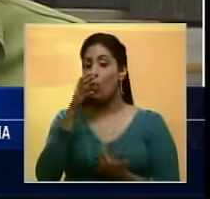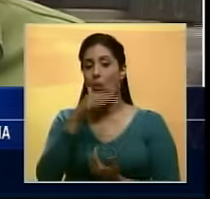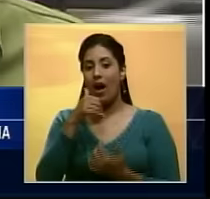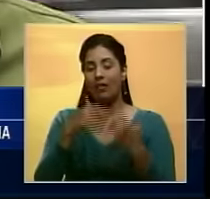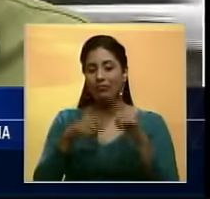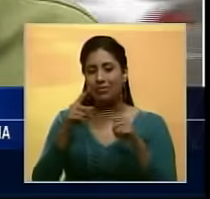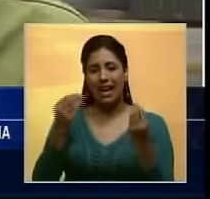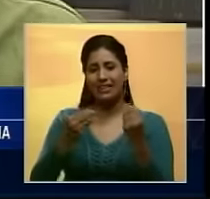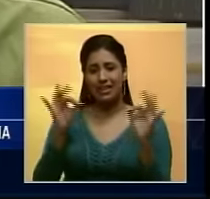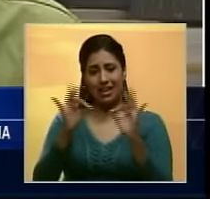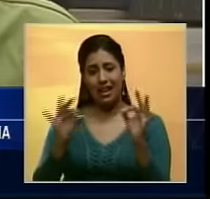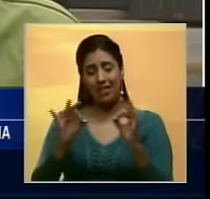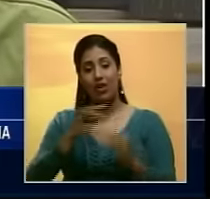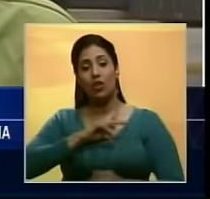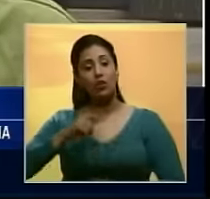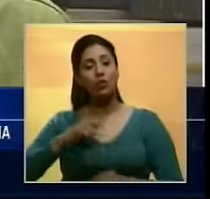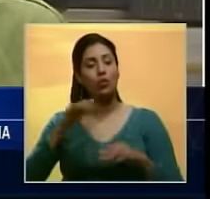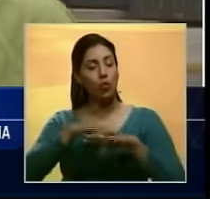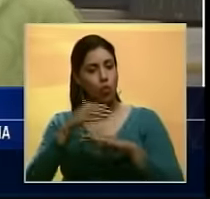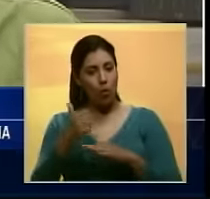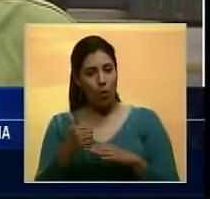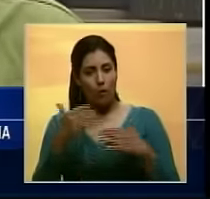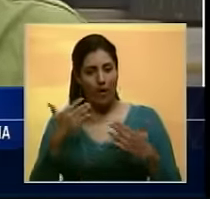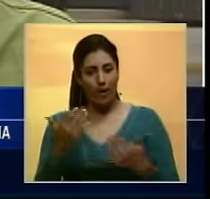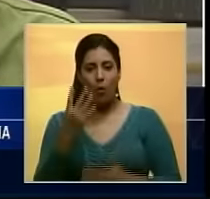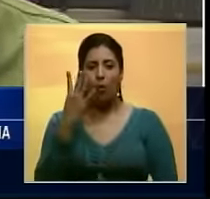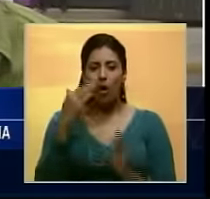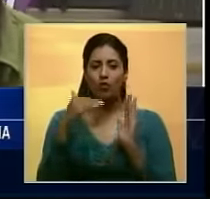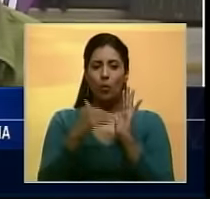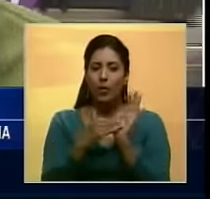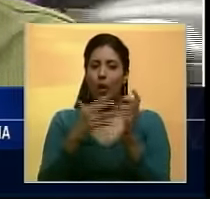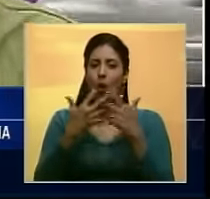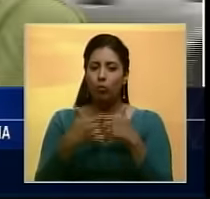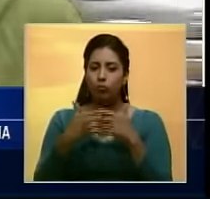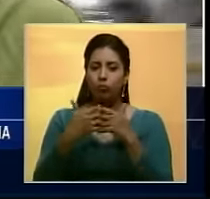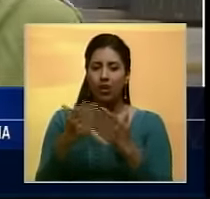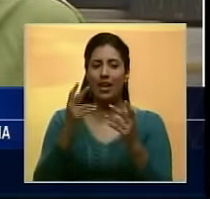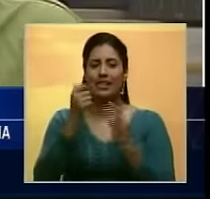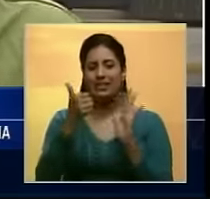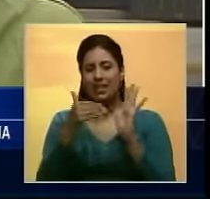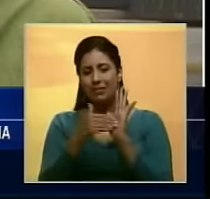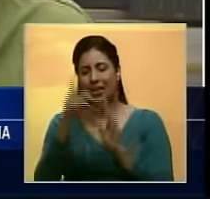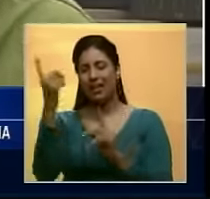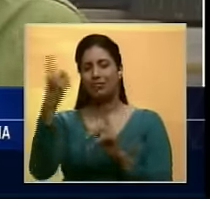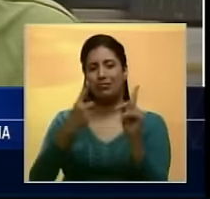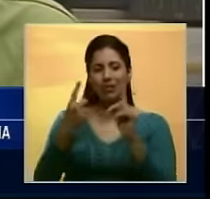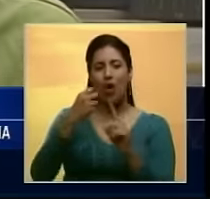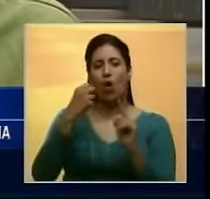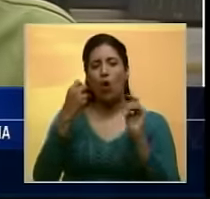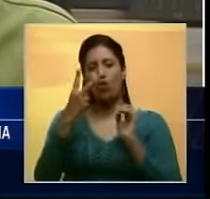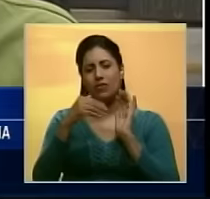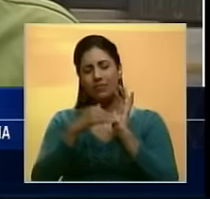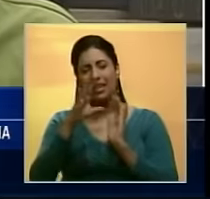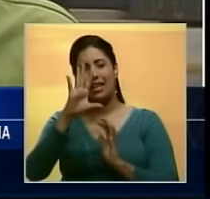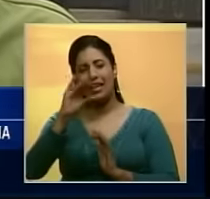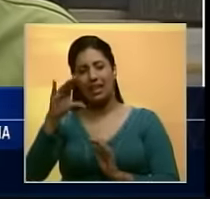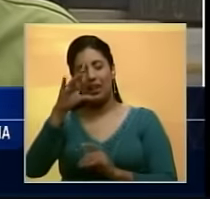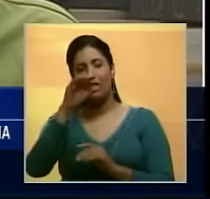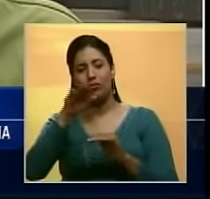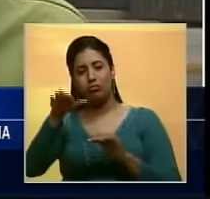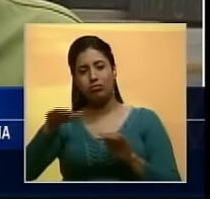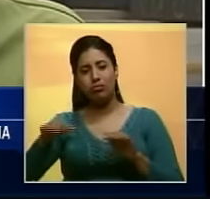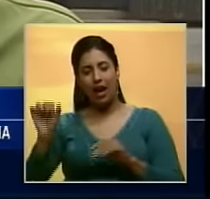se produce nada. Esto iba a traer como consecuencia 4.000 empleos directos, 6.000 indirectos, 2.500 puestos de